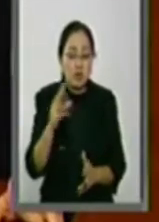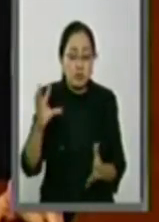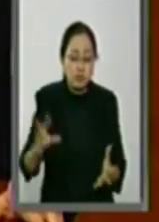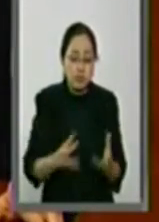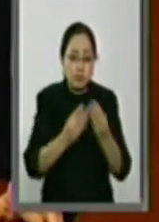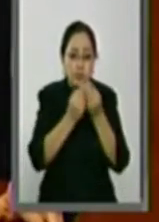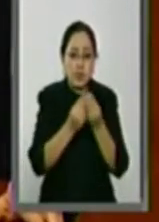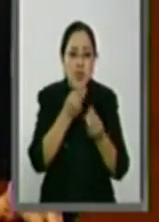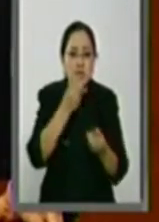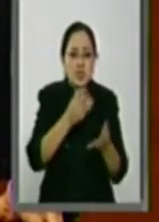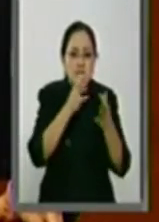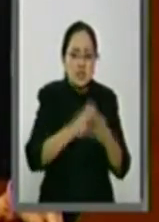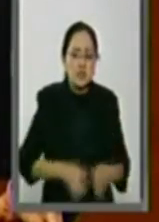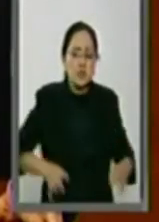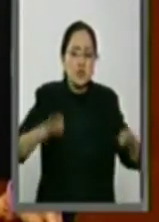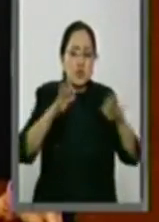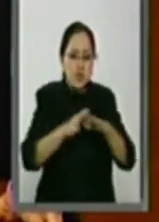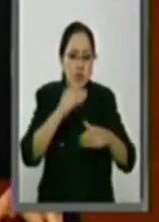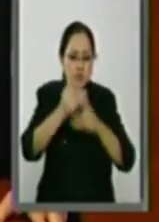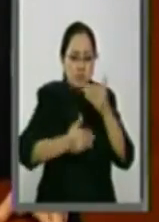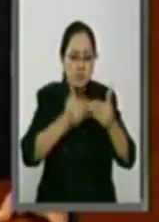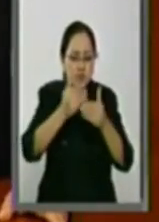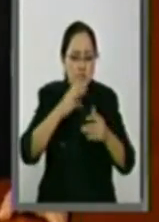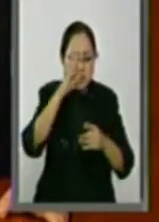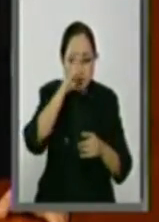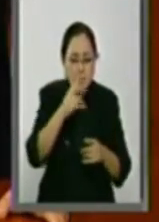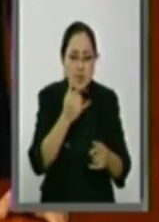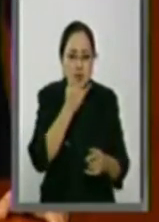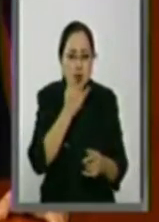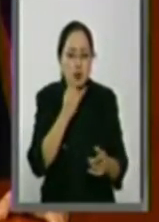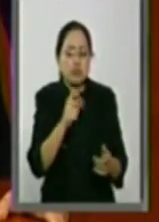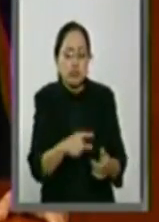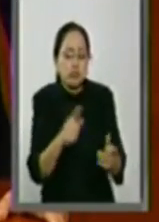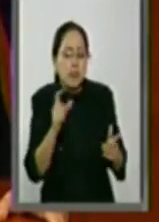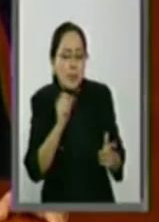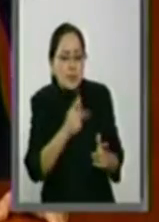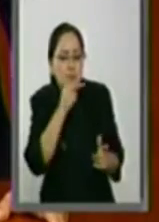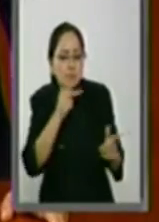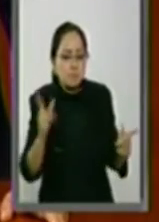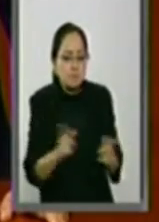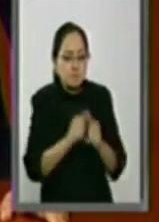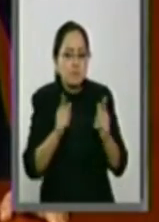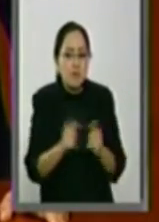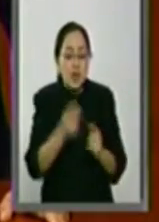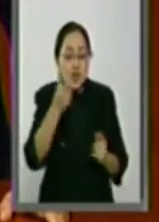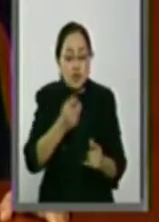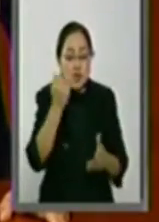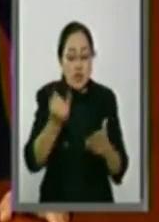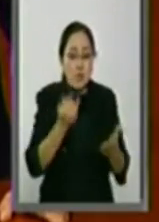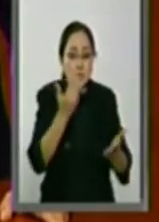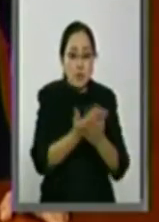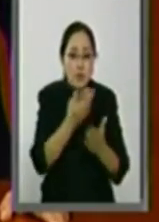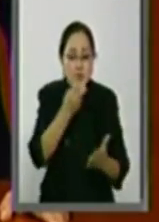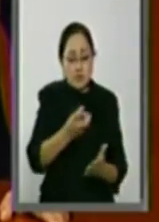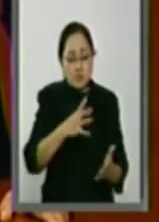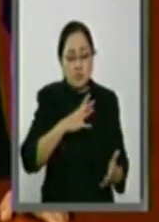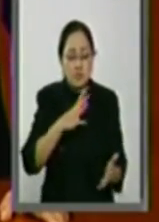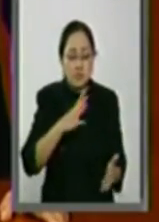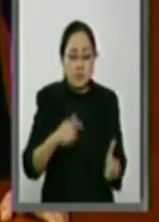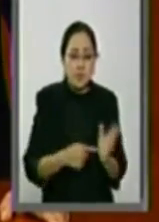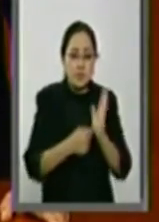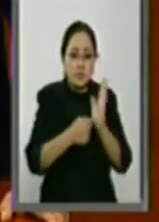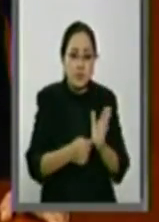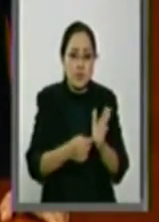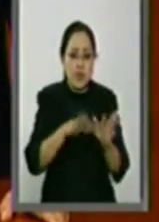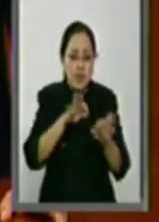que es de suma trascendencia, válgame la expresión, la iniciativa que se presenta, el